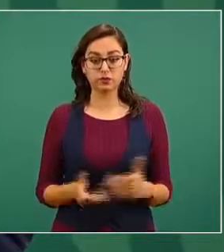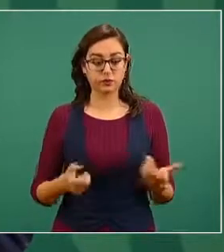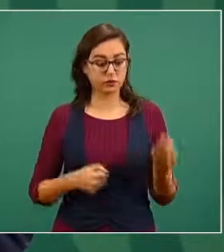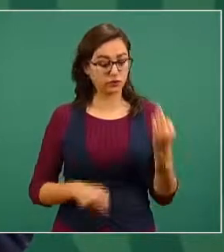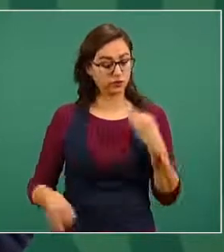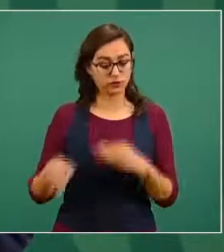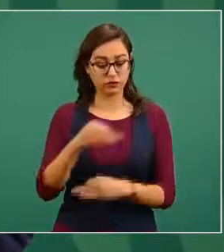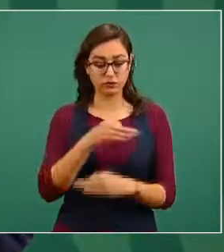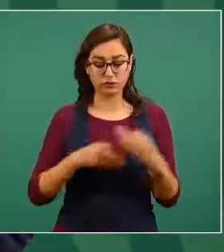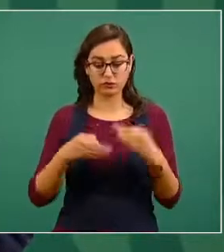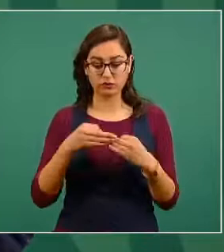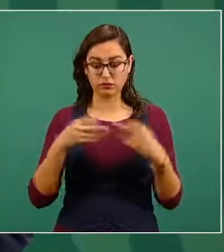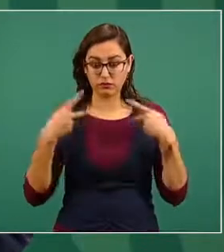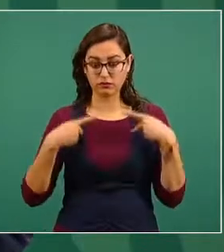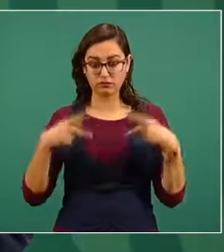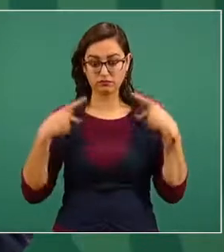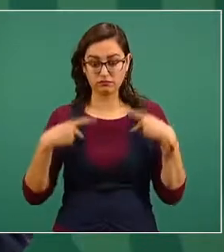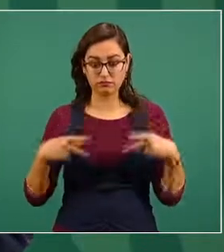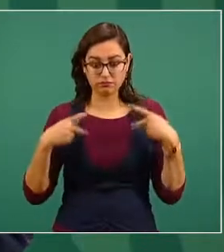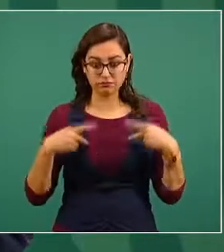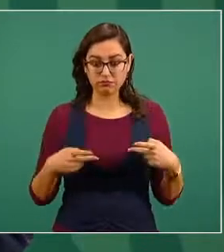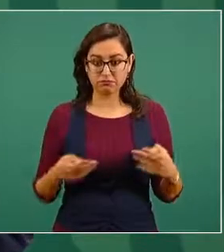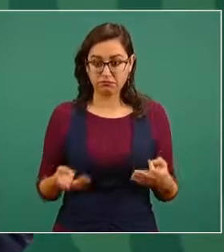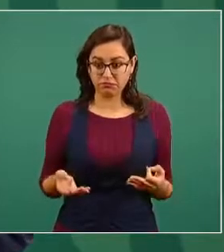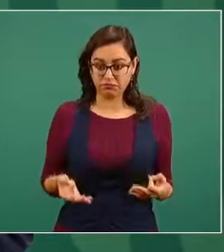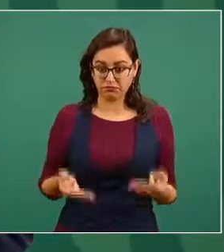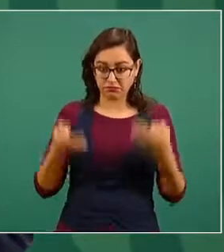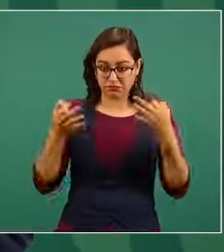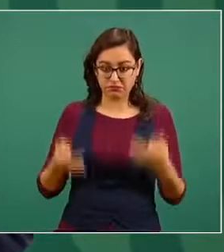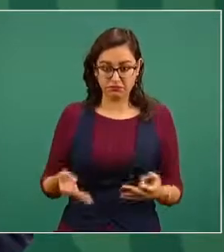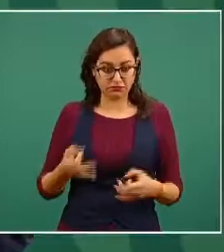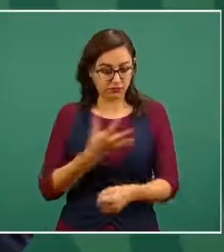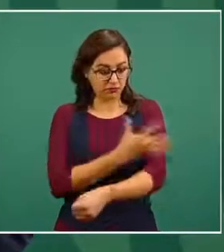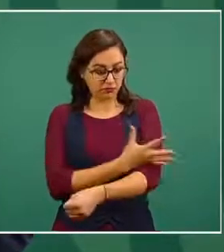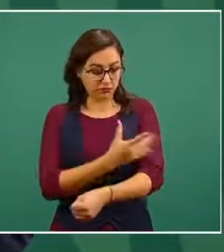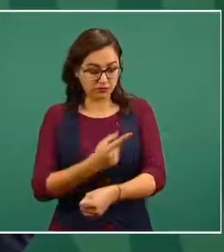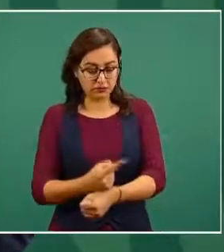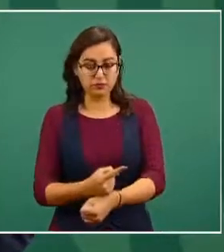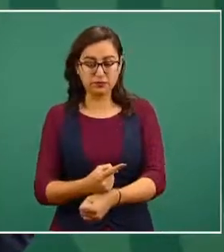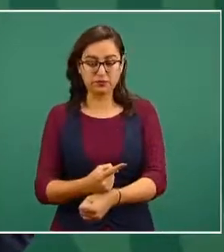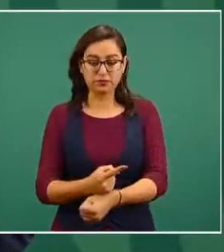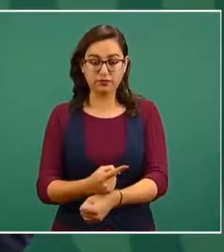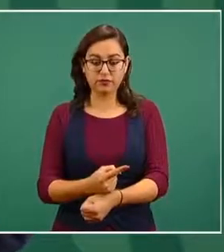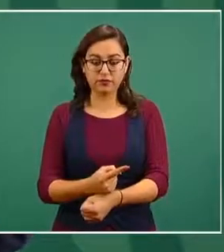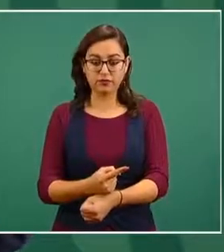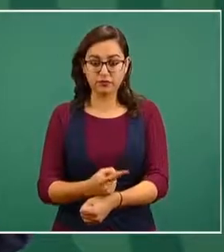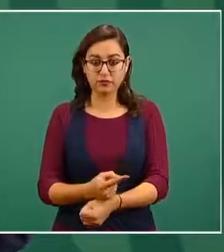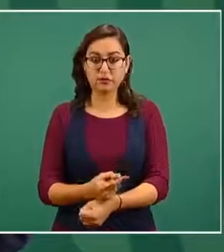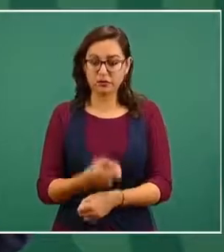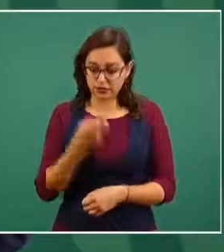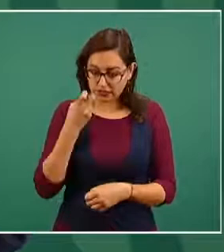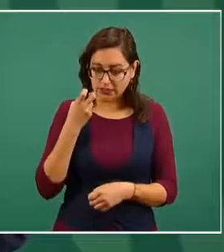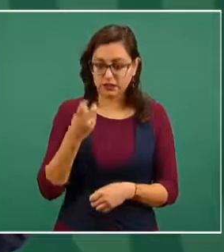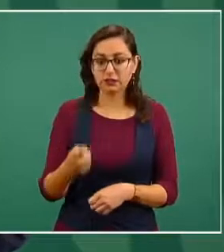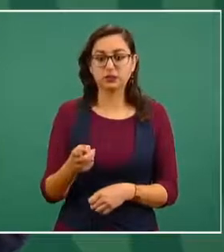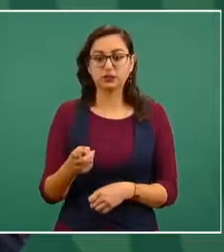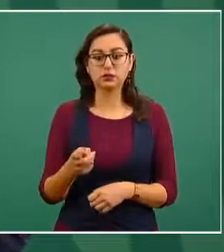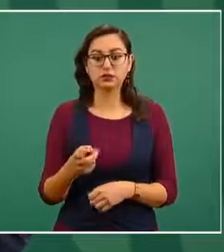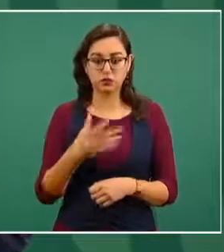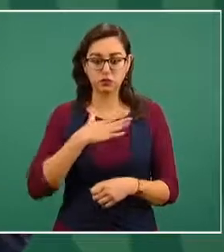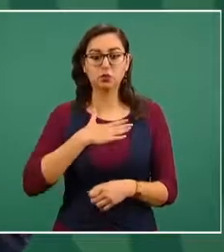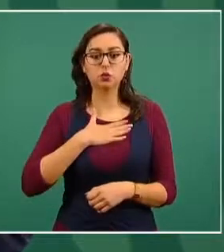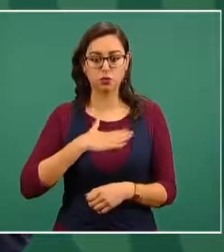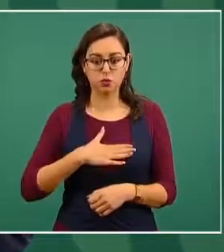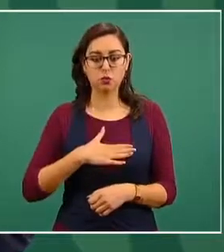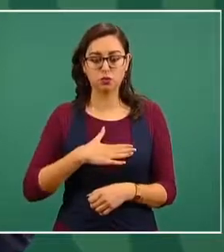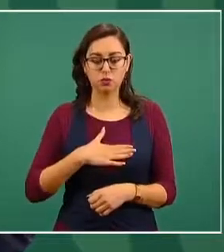comprometiendo actuar con rectitud con honestidad eso es también justicia y